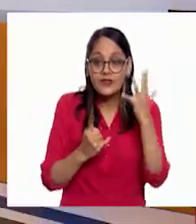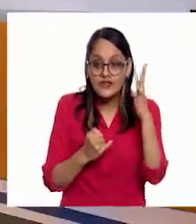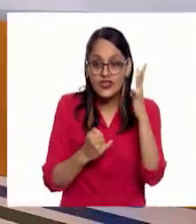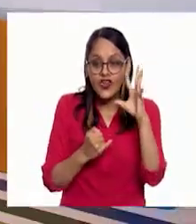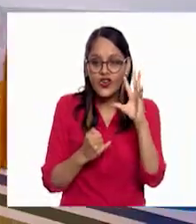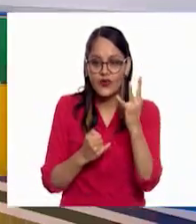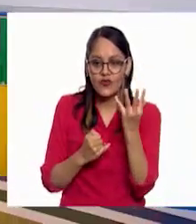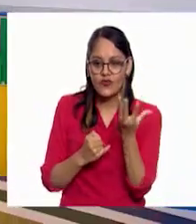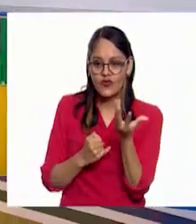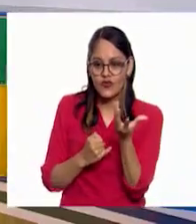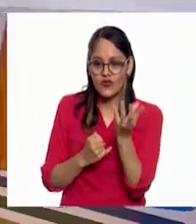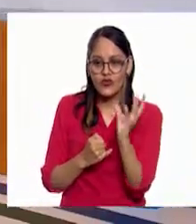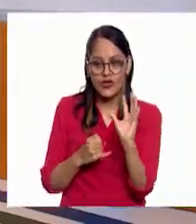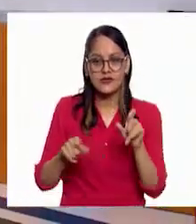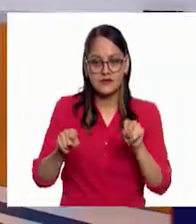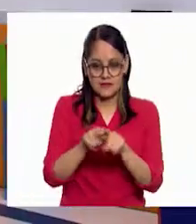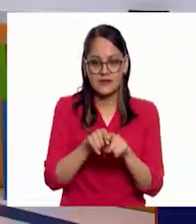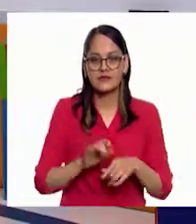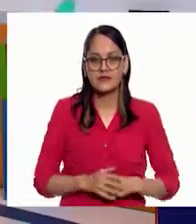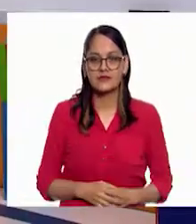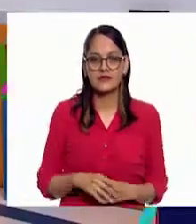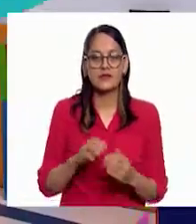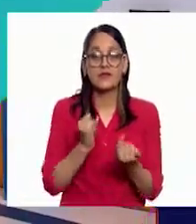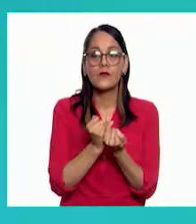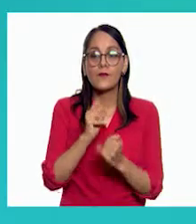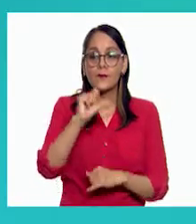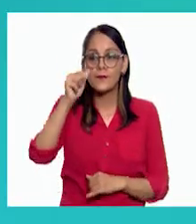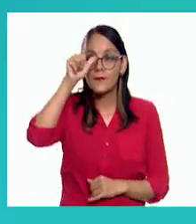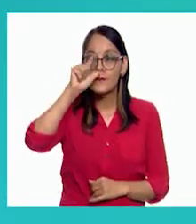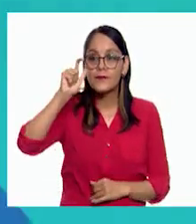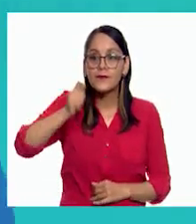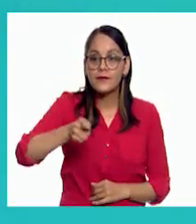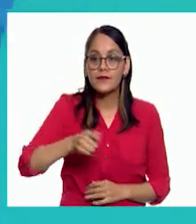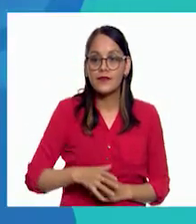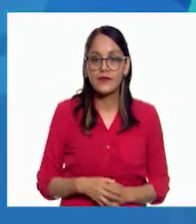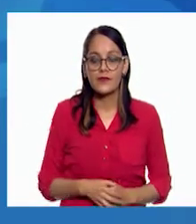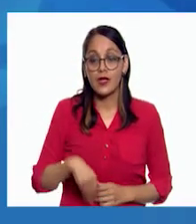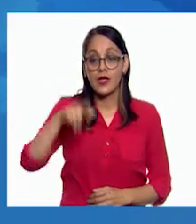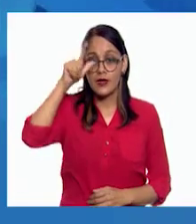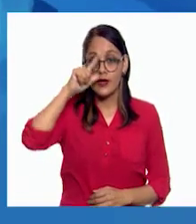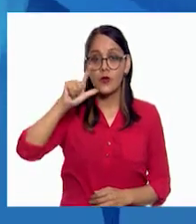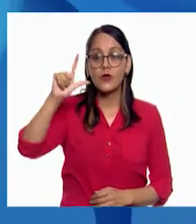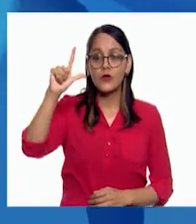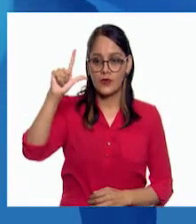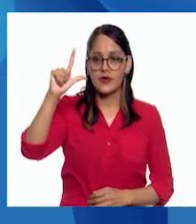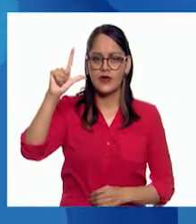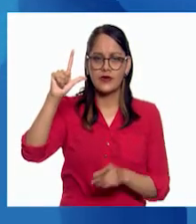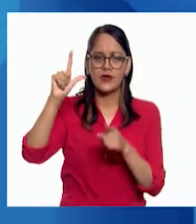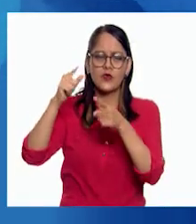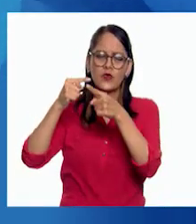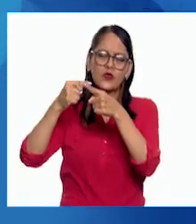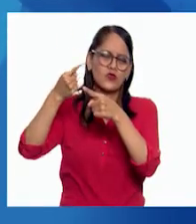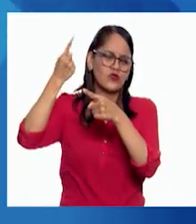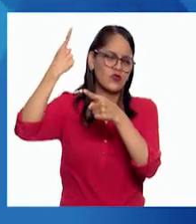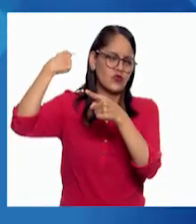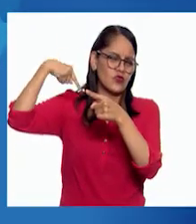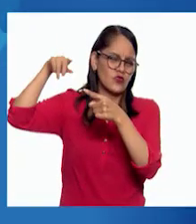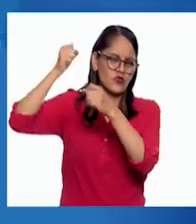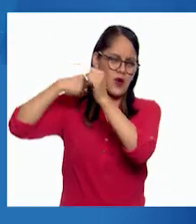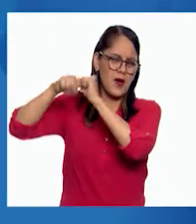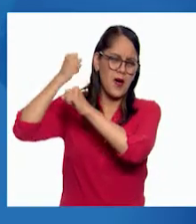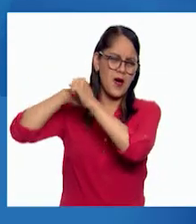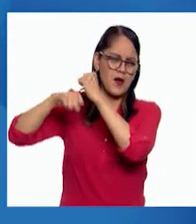Exactamente. Otro dato importante que tenemos de la luna es que la luna se formó hace muchísimo